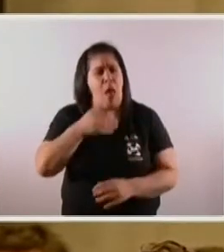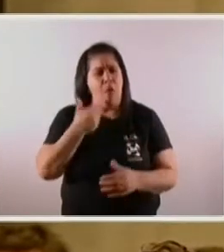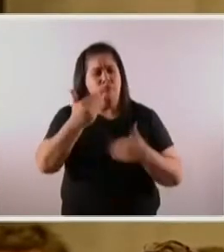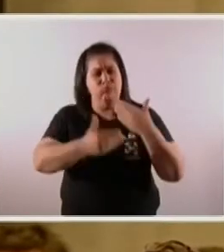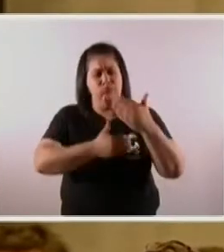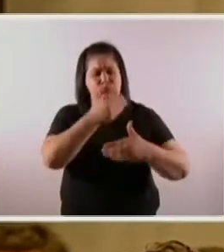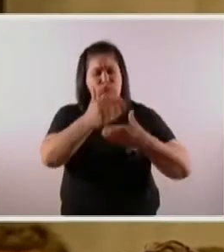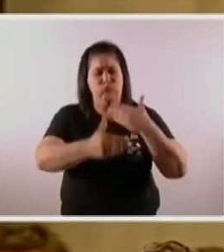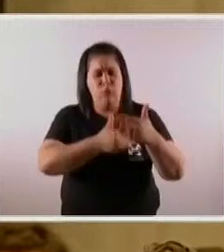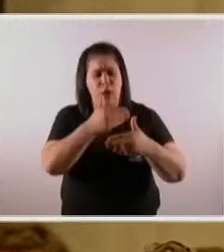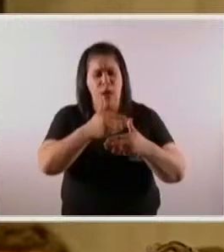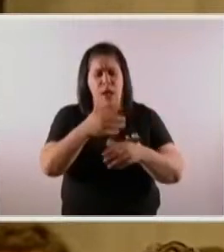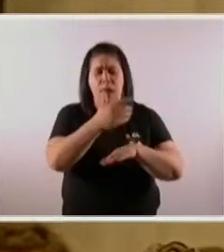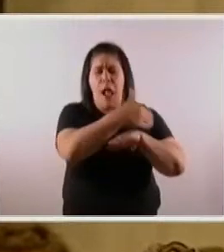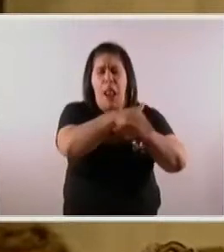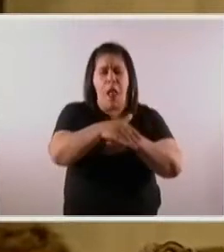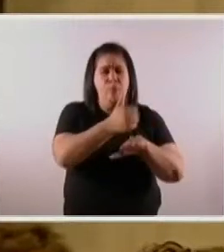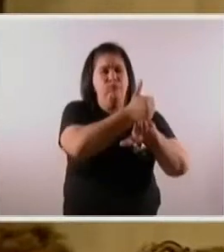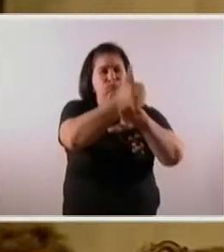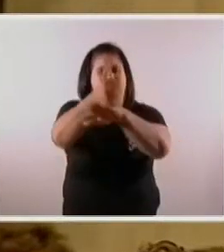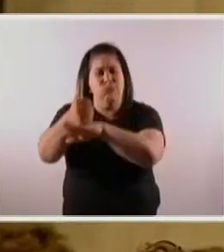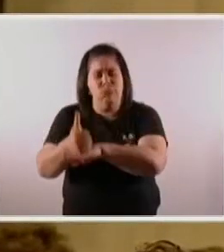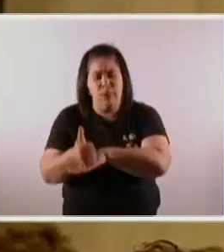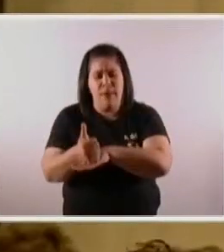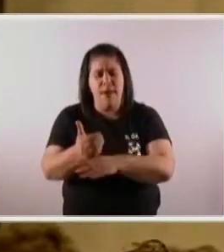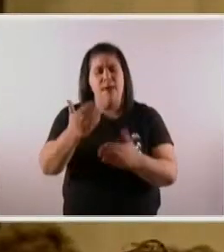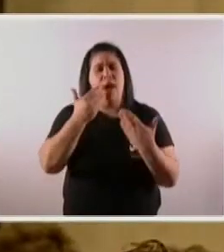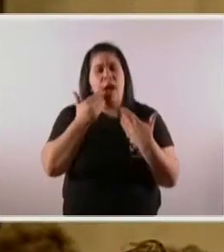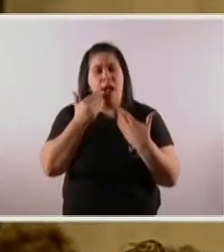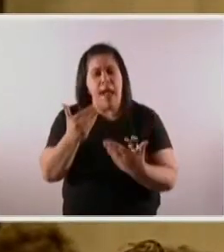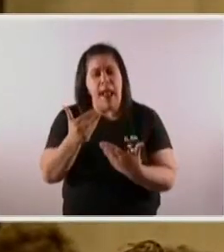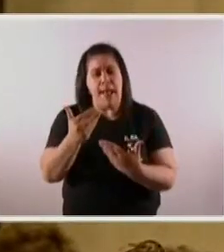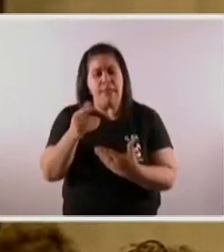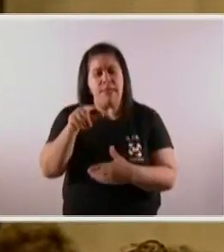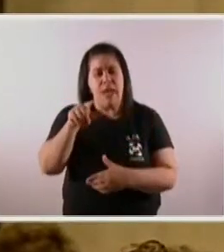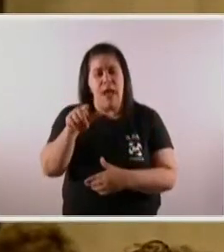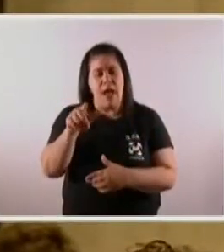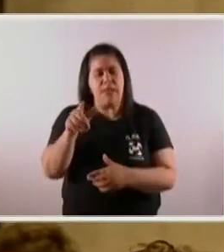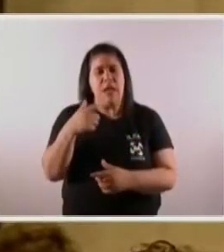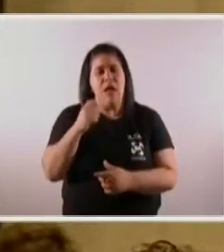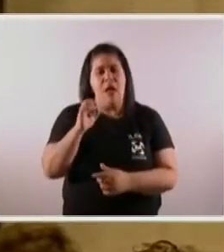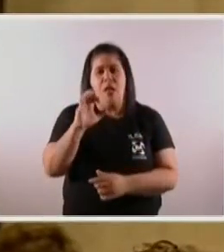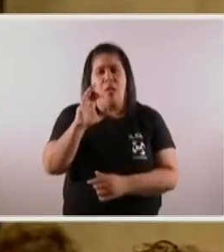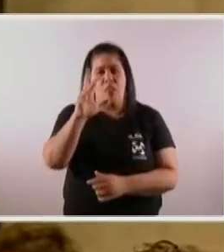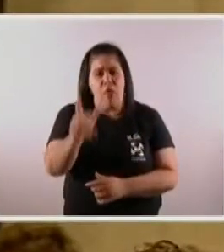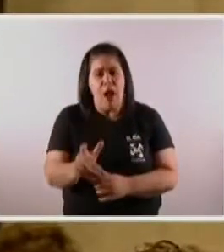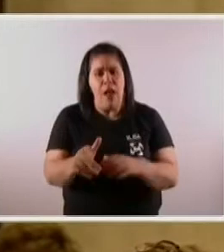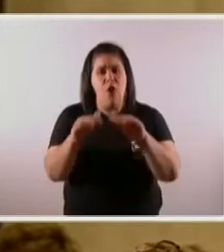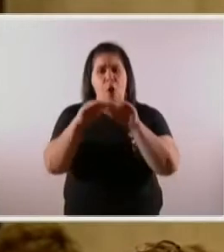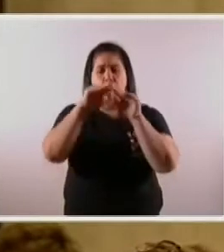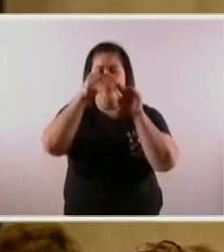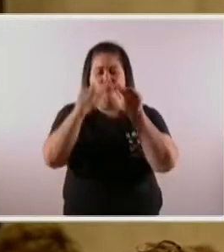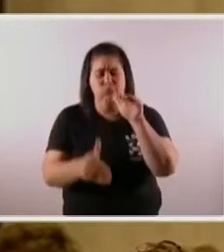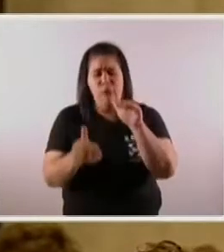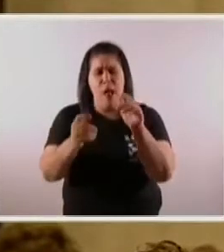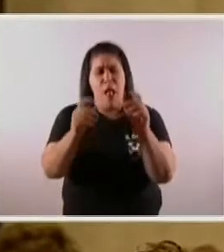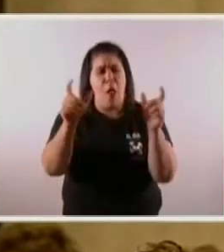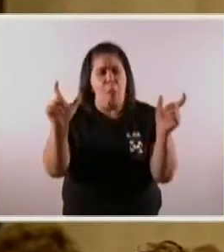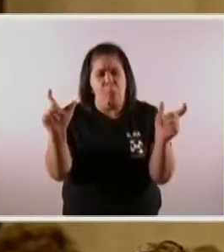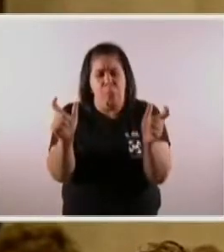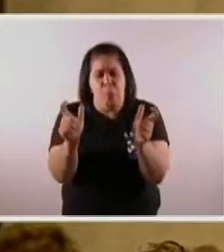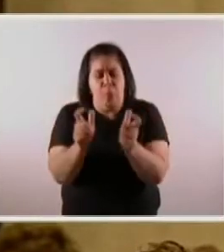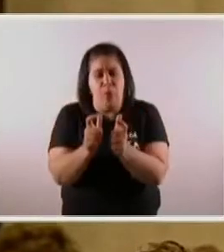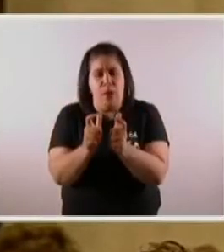con presencia en la calle, gracias a la cual venimos bajando los delitos año tras año, llegando a